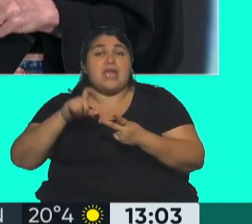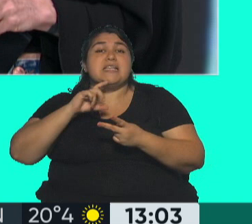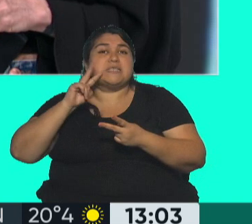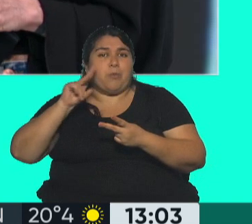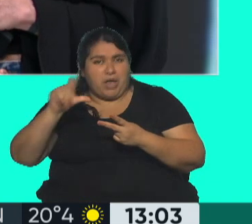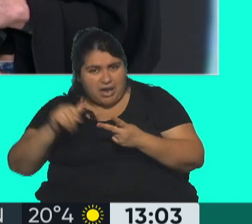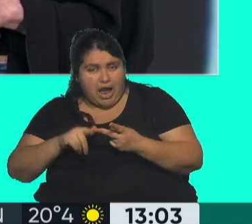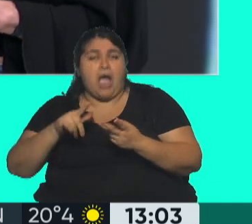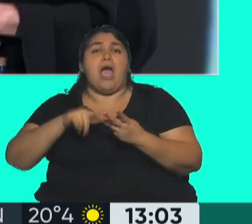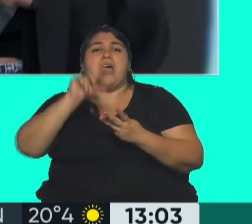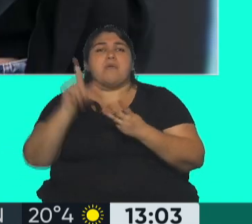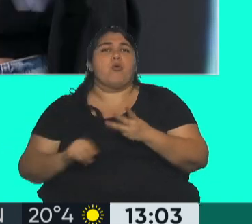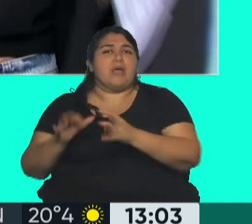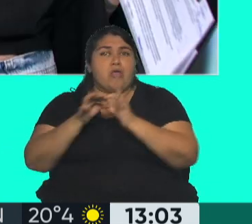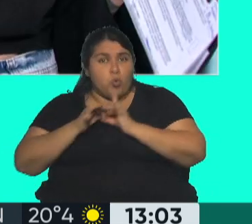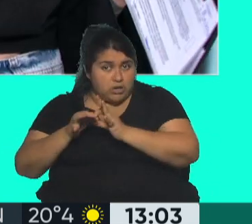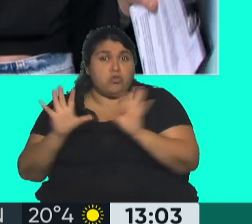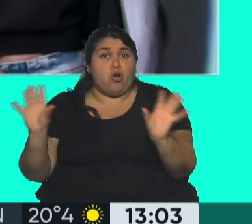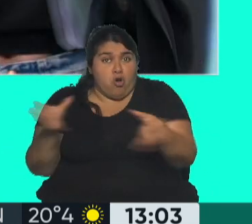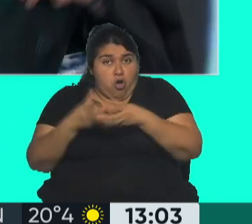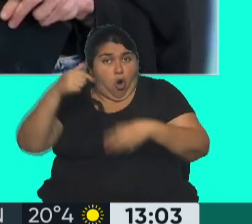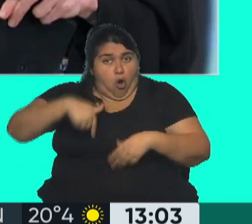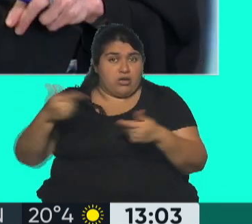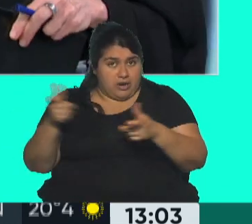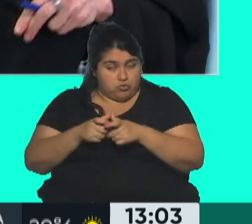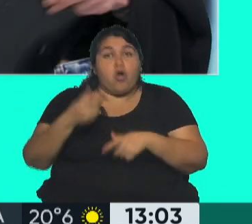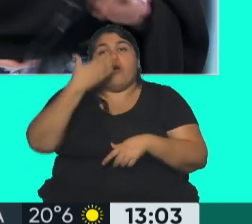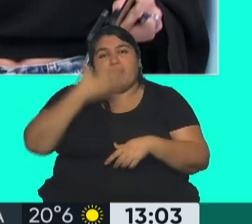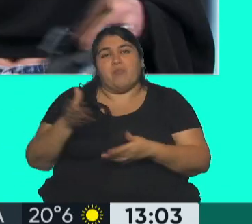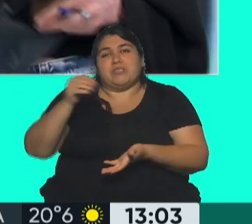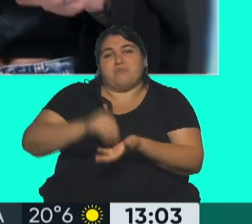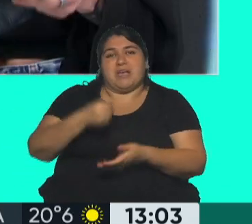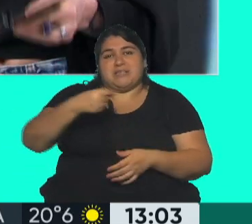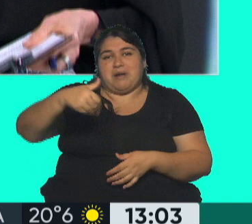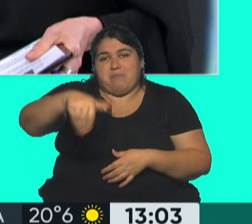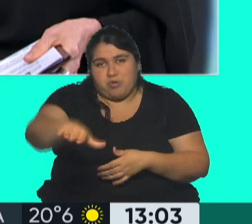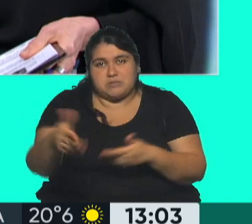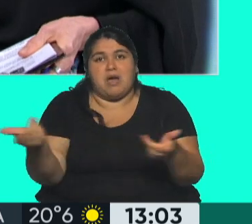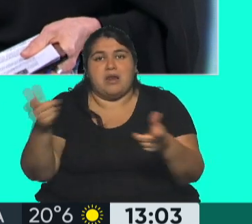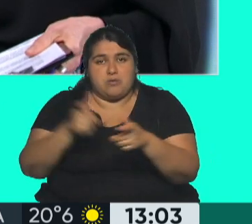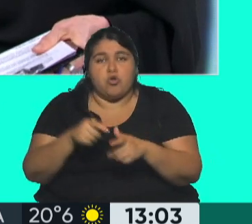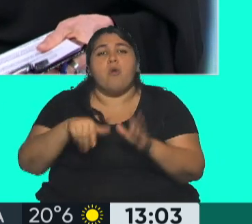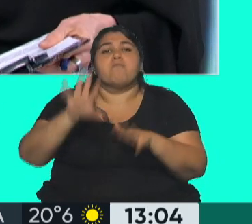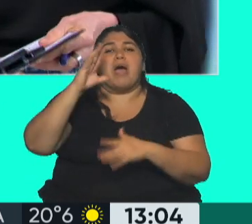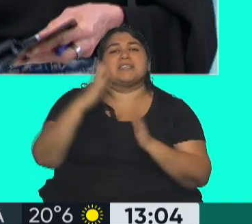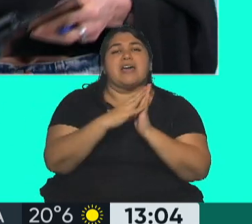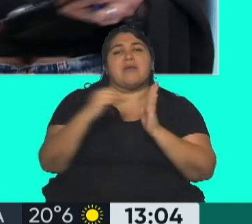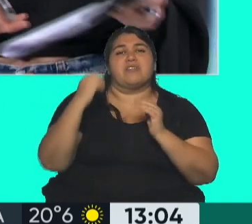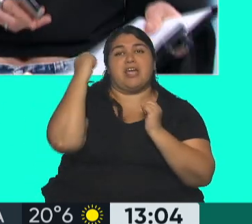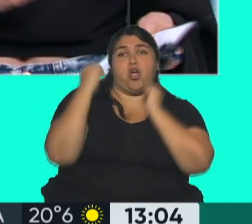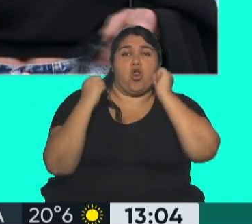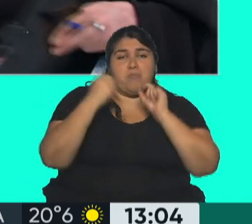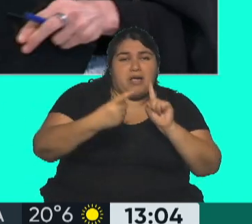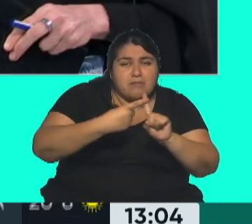y Republicanos Unidos. La semana que viene, otra reunión. Dicen con los referentes económicos de la coalición